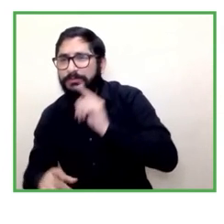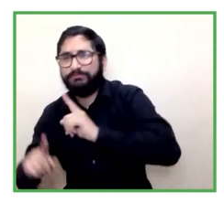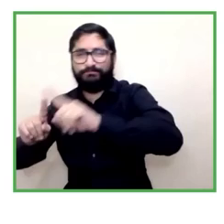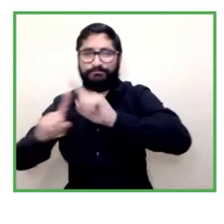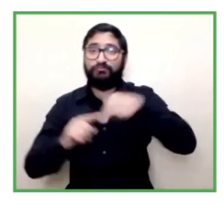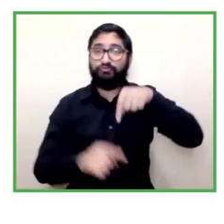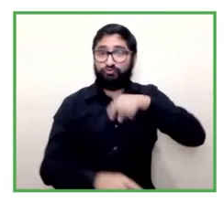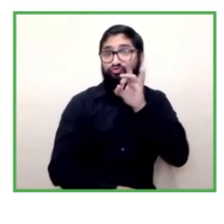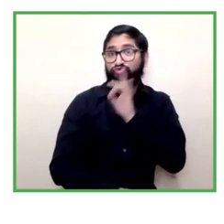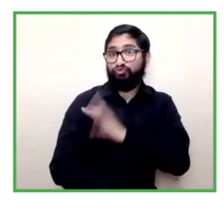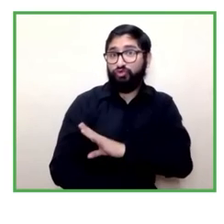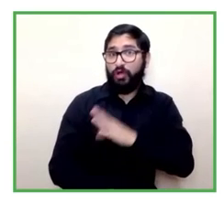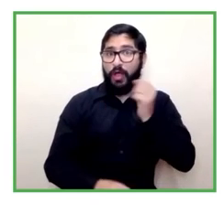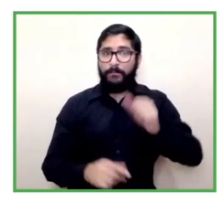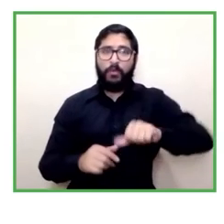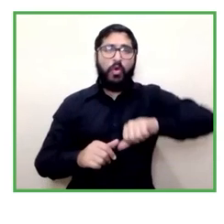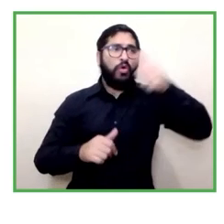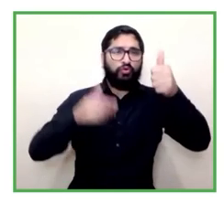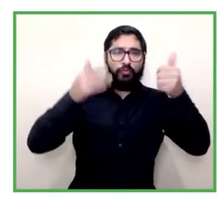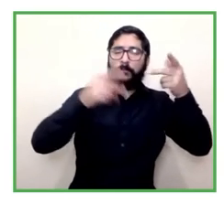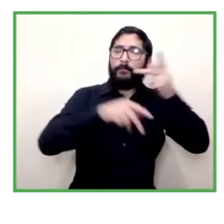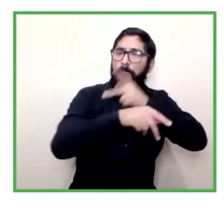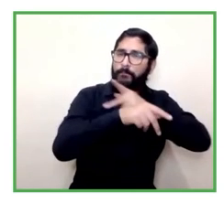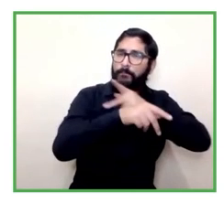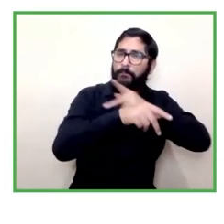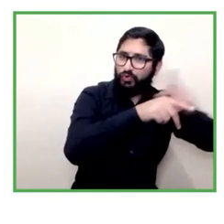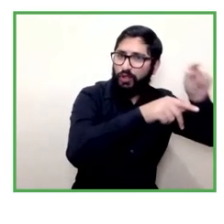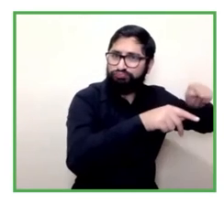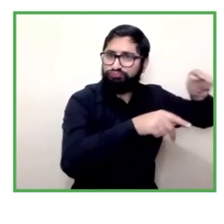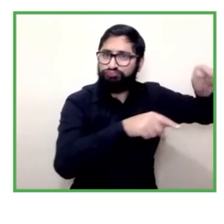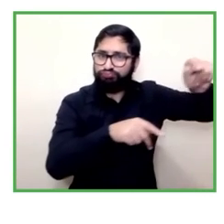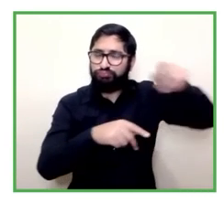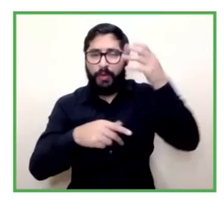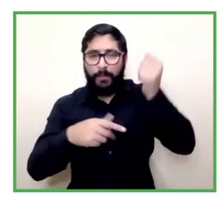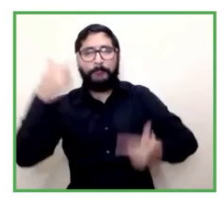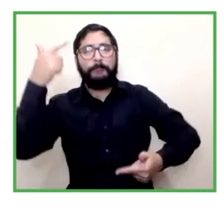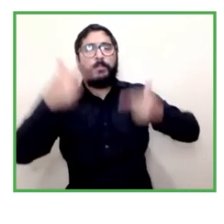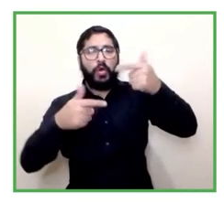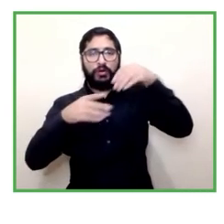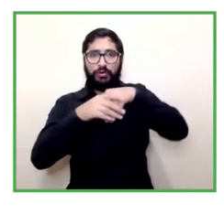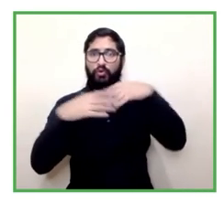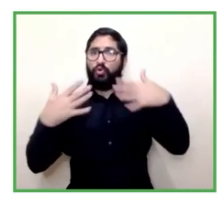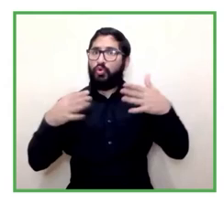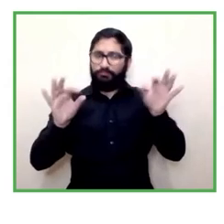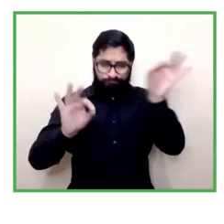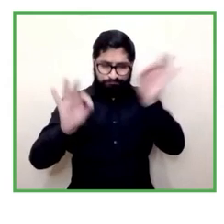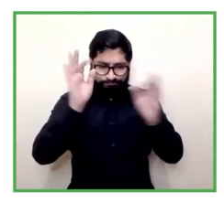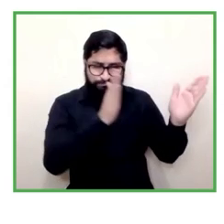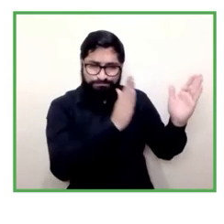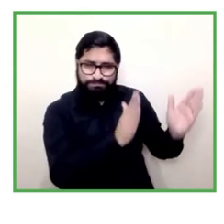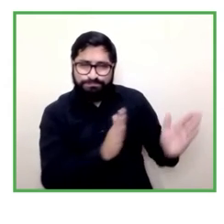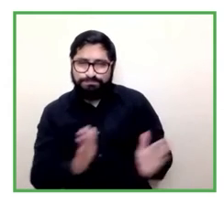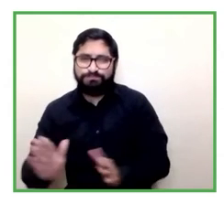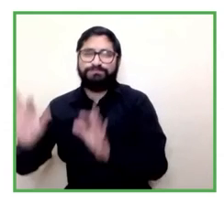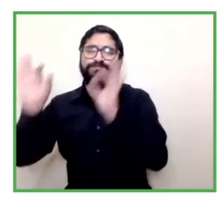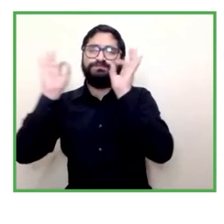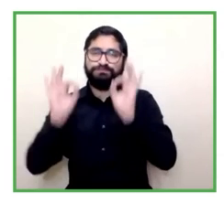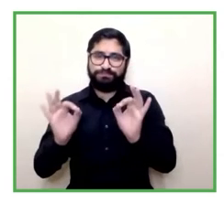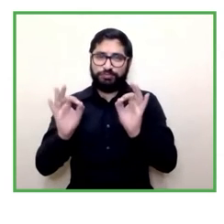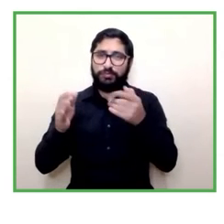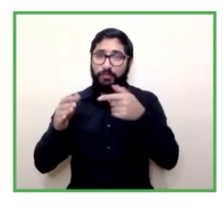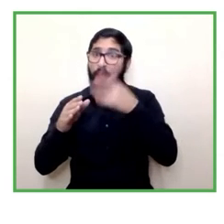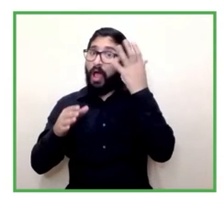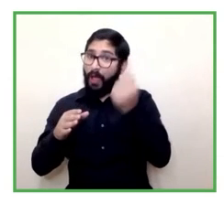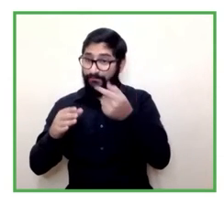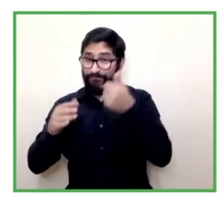acompañamiento entonces a veces la política muy bien diseñada y tenemos una suerte de vacío en quienes hacen este proceso de